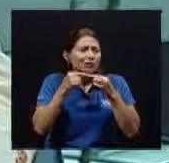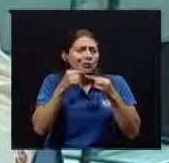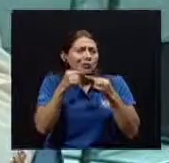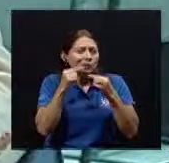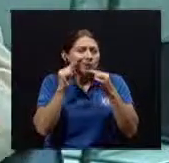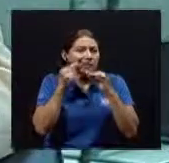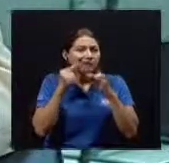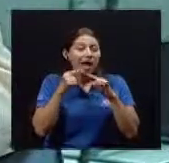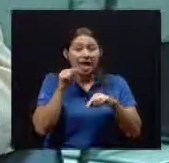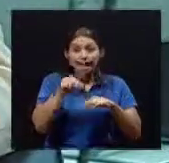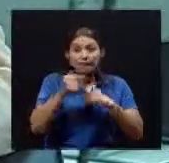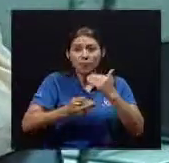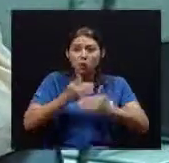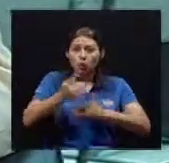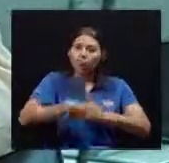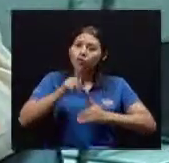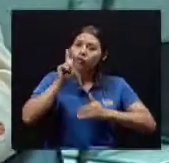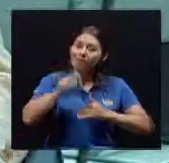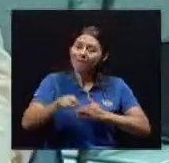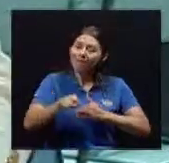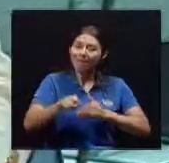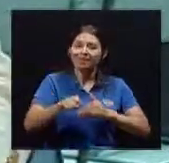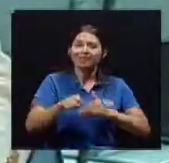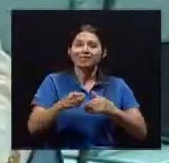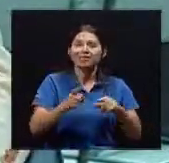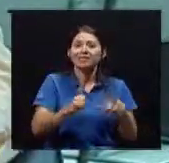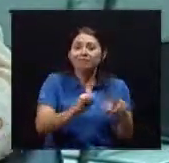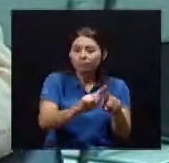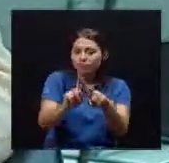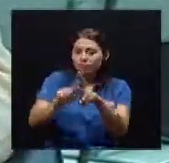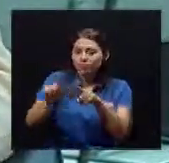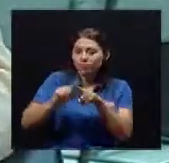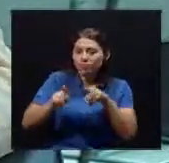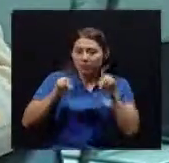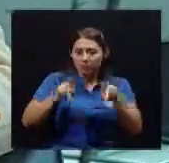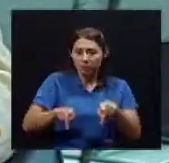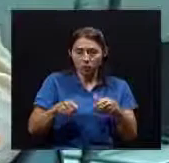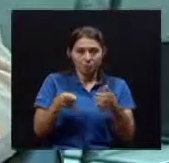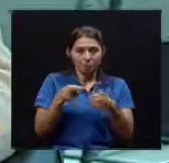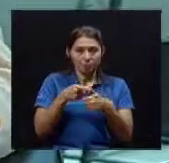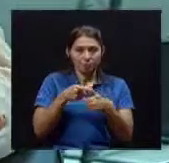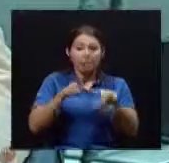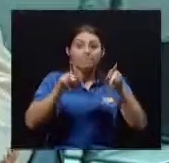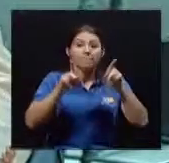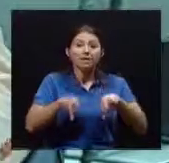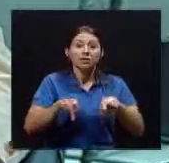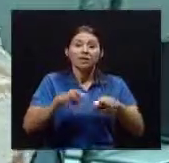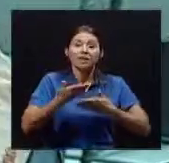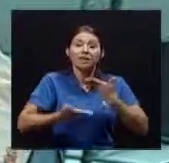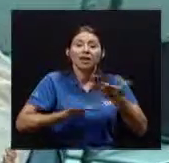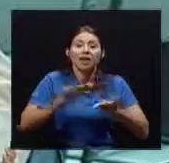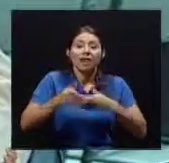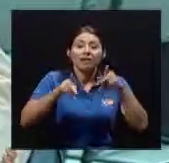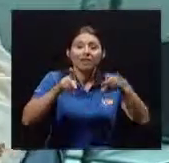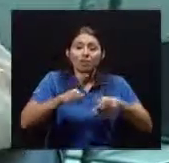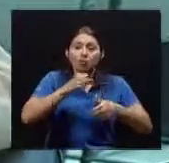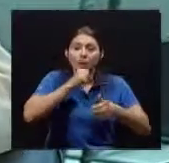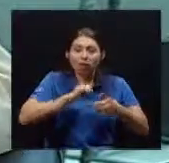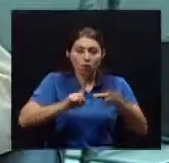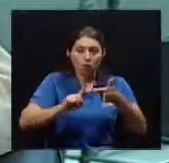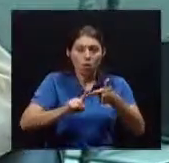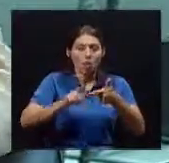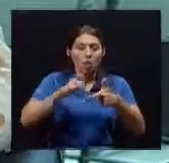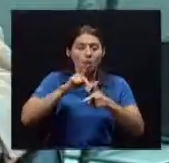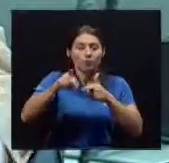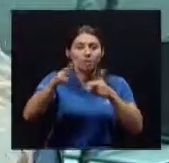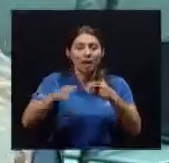Este proceso Tiene que ser Un proceso conjunto Entre las personas Que socialmente Colaboran Con el adulto mayor Los